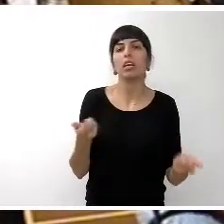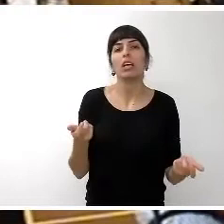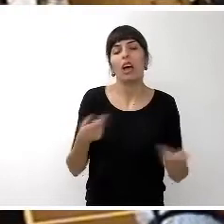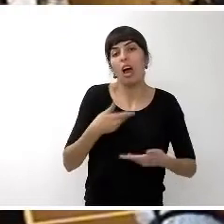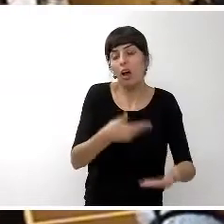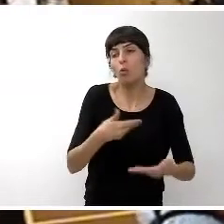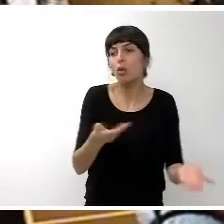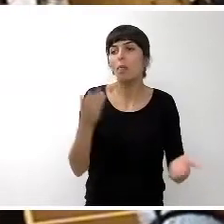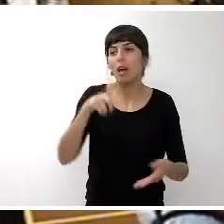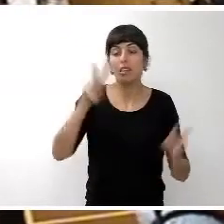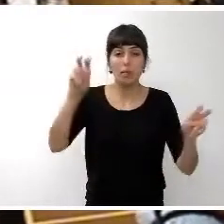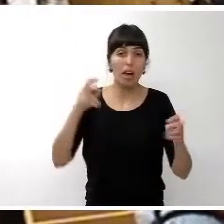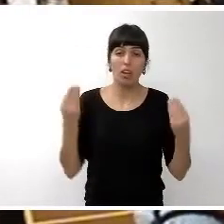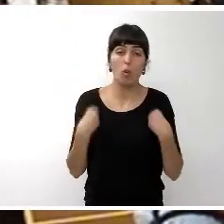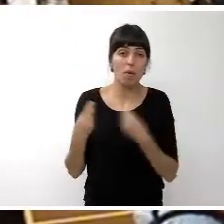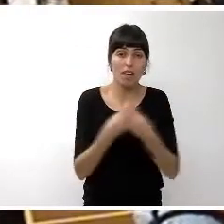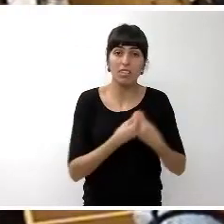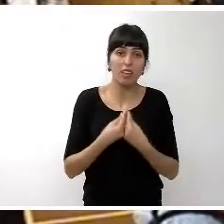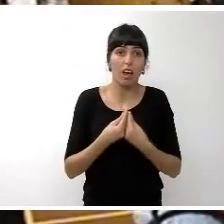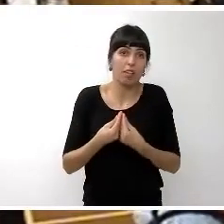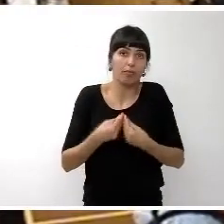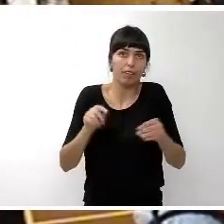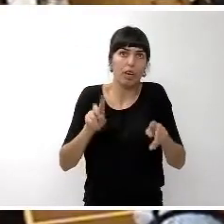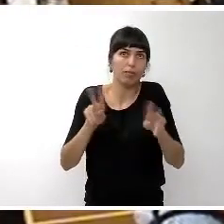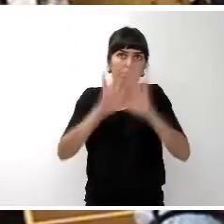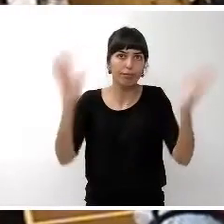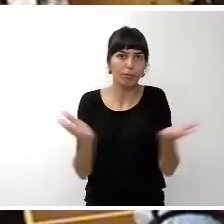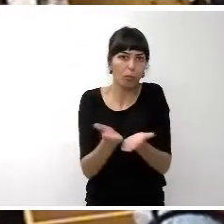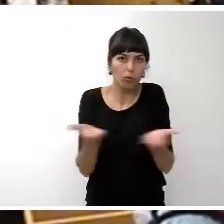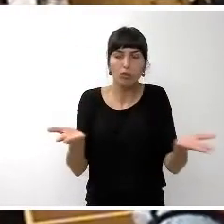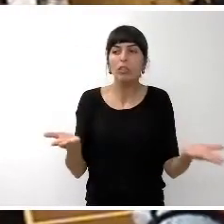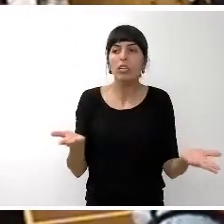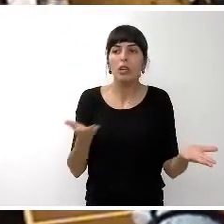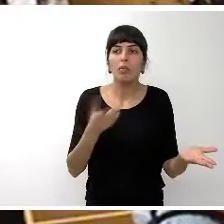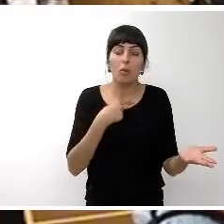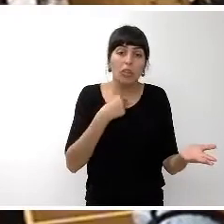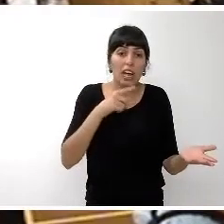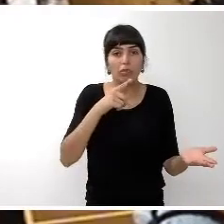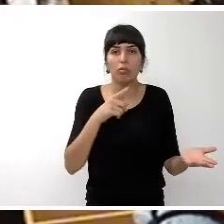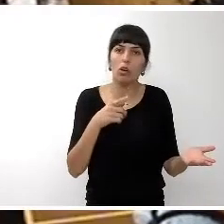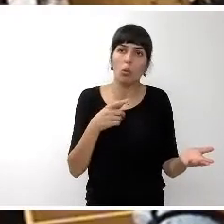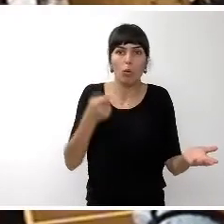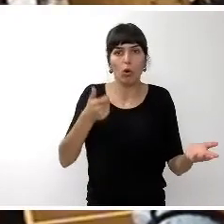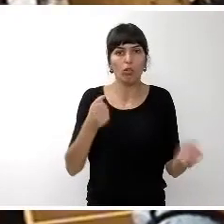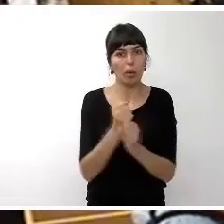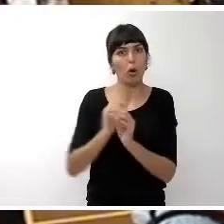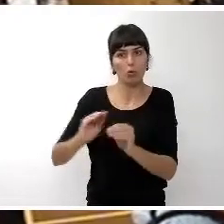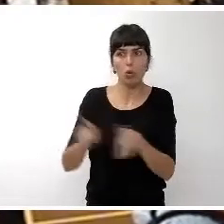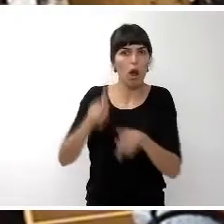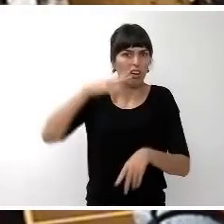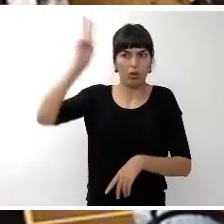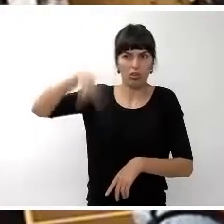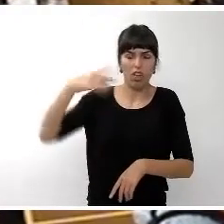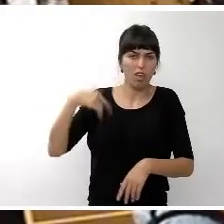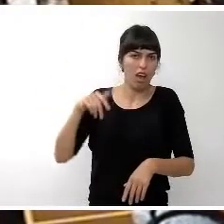en la comunidad internacional. A mí me gustaría… bueno, no quiero destacar mucho su labor, que es bastante reconocida, todos